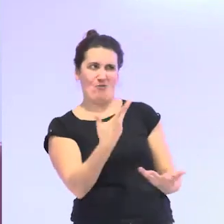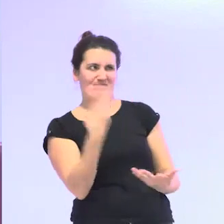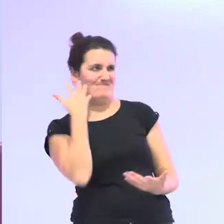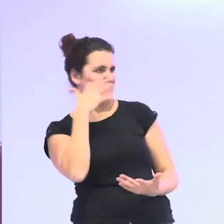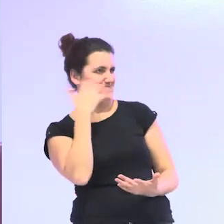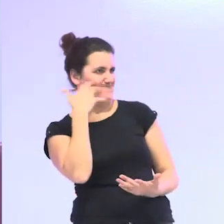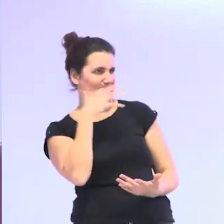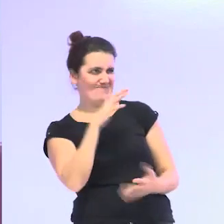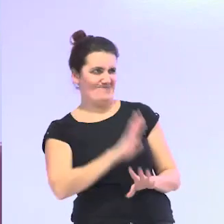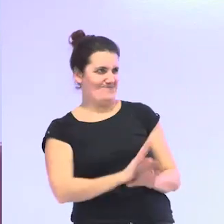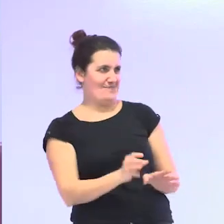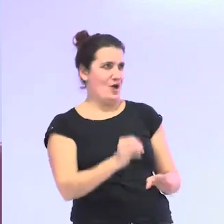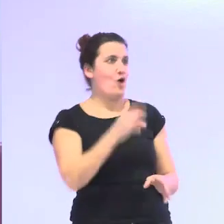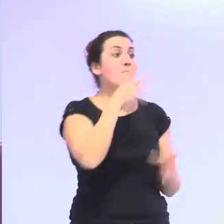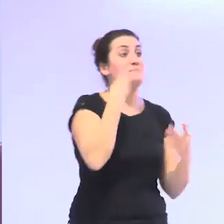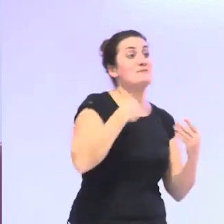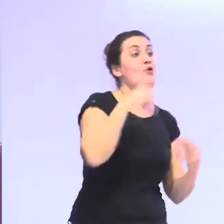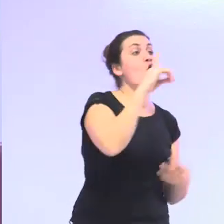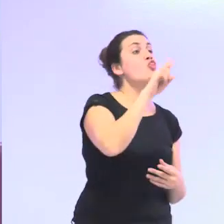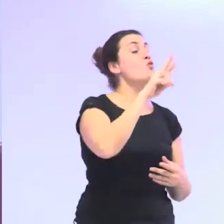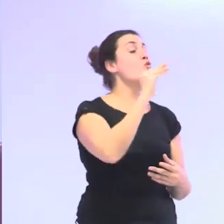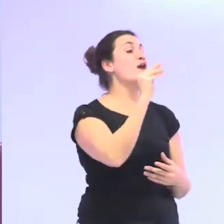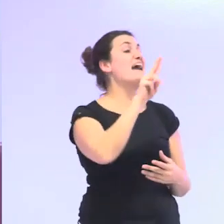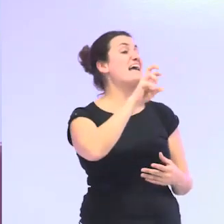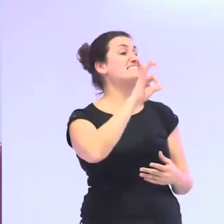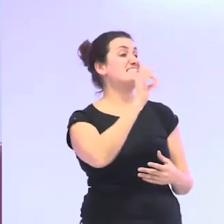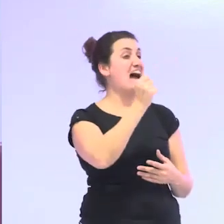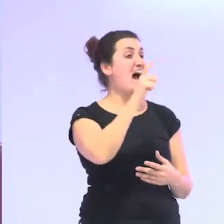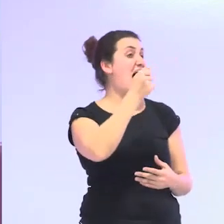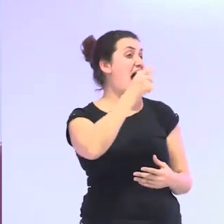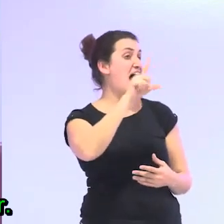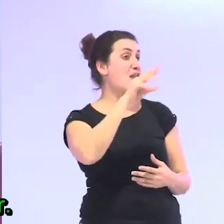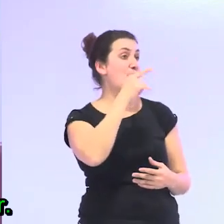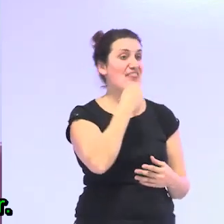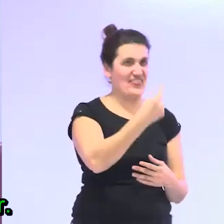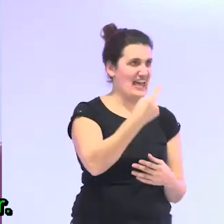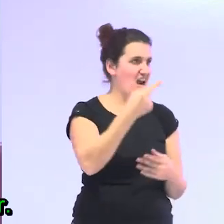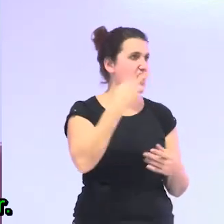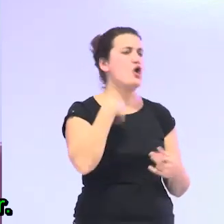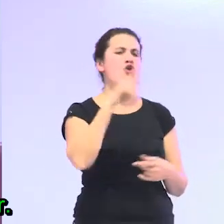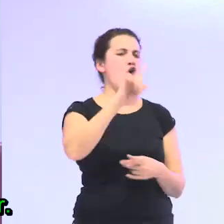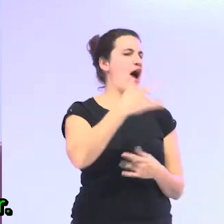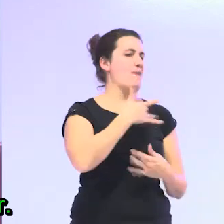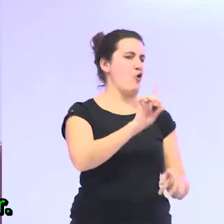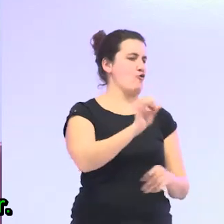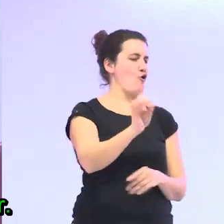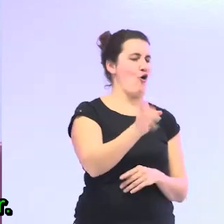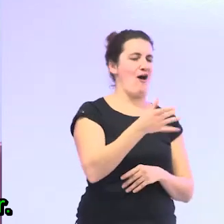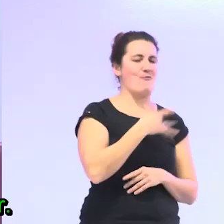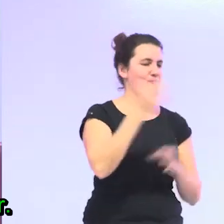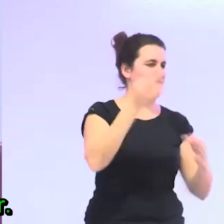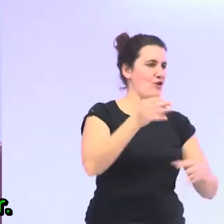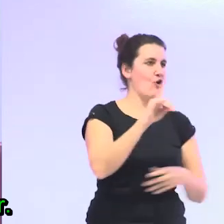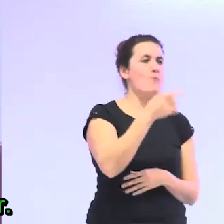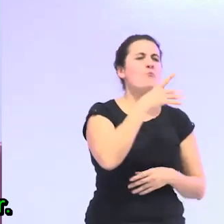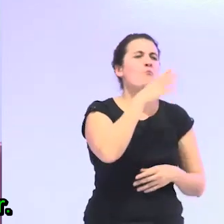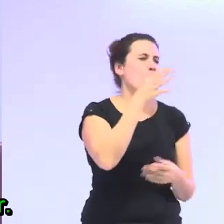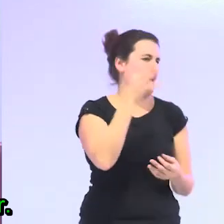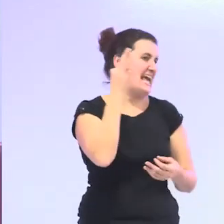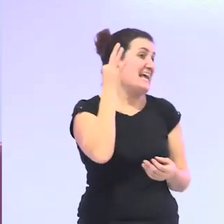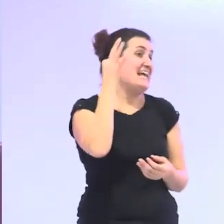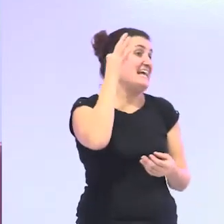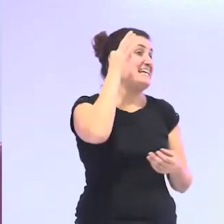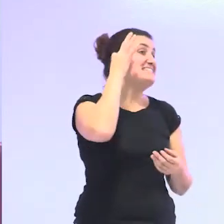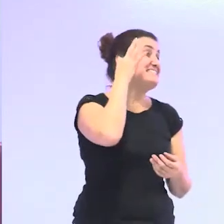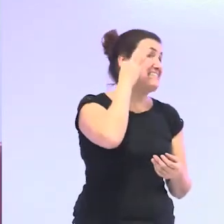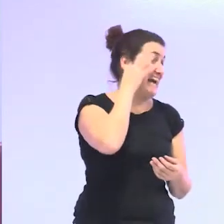que hacía la duquesa de Alba con el señor con el que estaba no está con ella por amor claro yo decía las chicas jóvenes con los hombres mayores están por amor